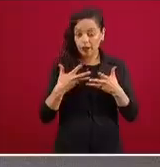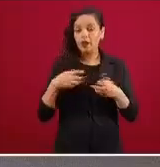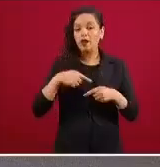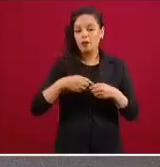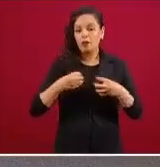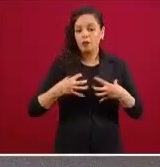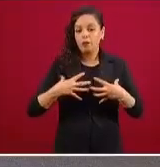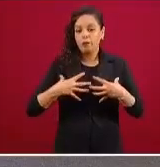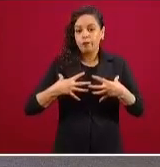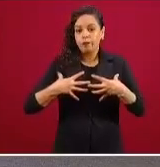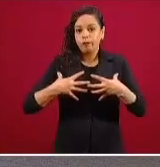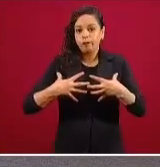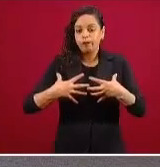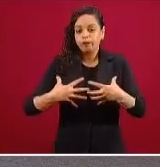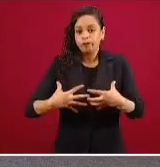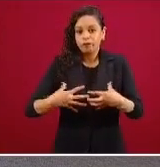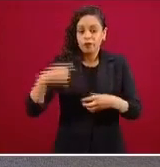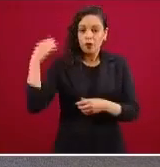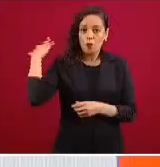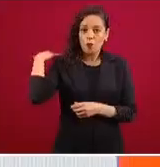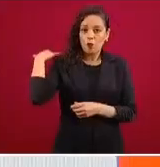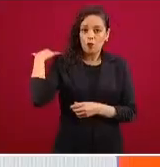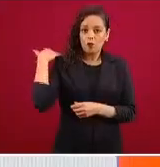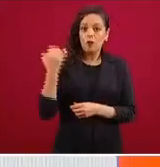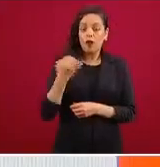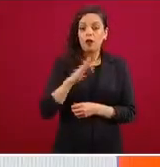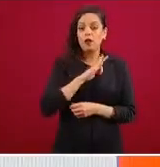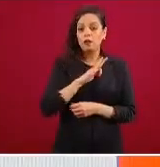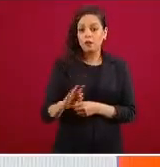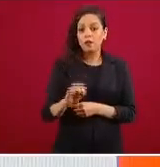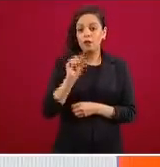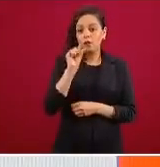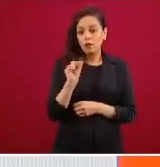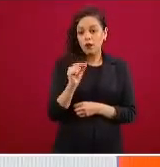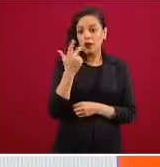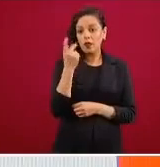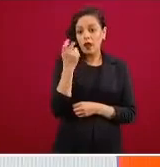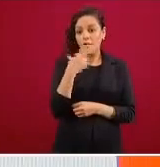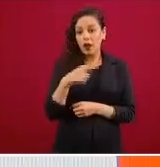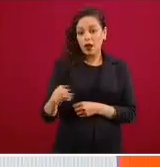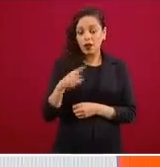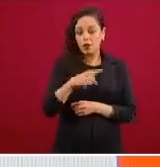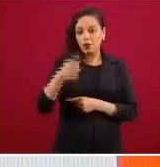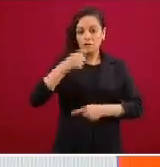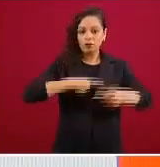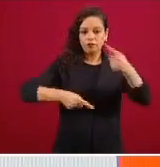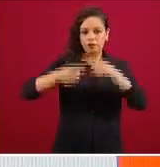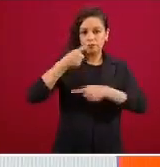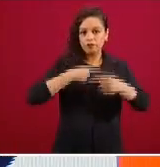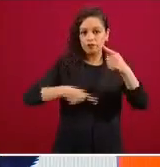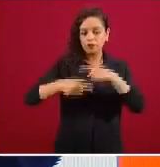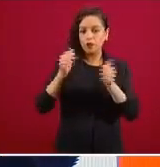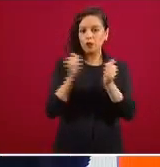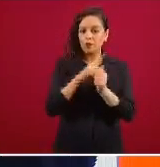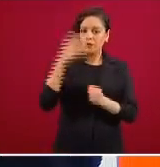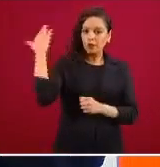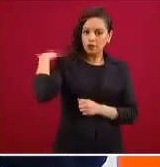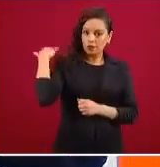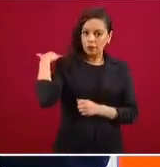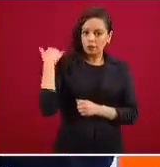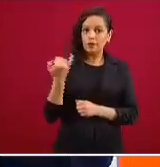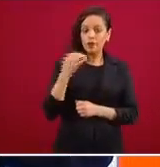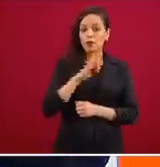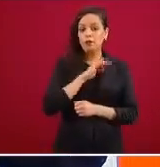y causa también algunos daños en la circulación microscópica de los pulmones y puede obstruir los vasos